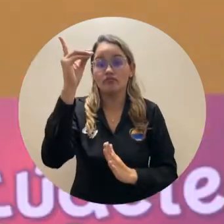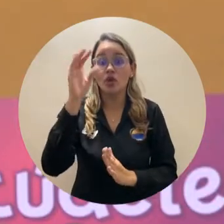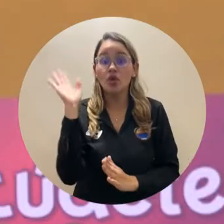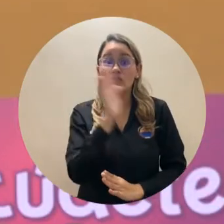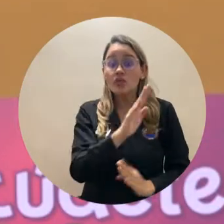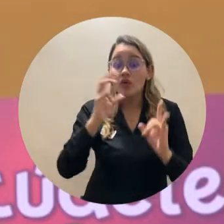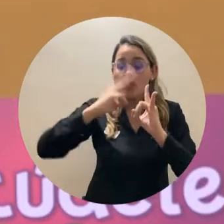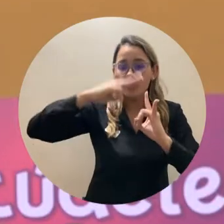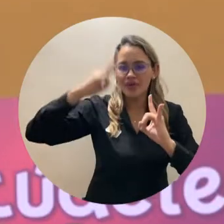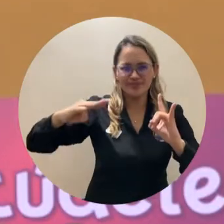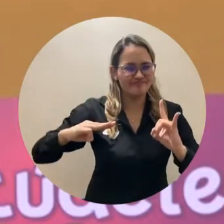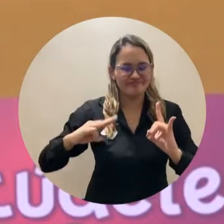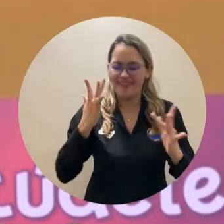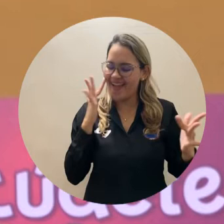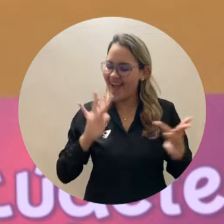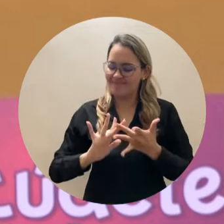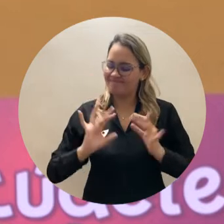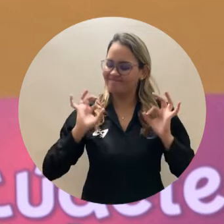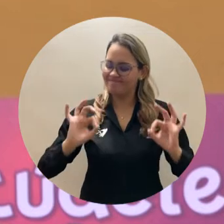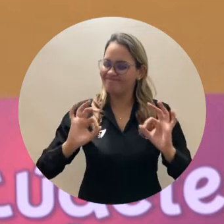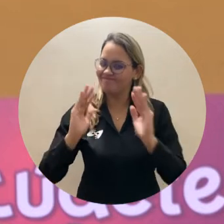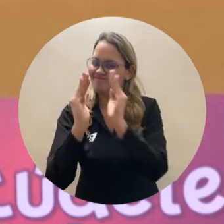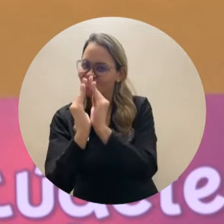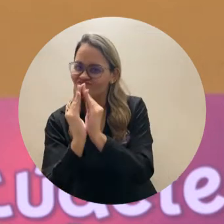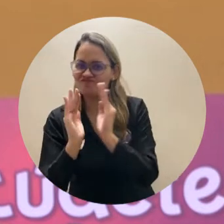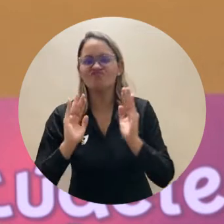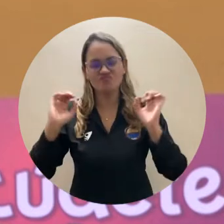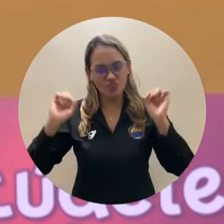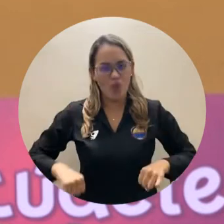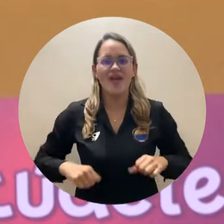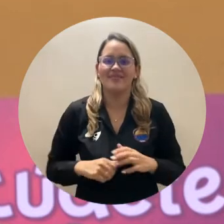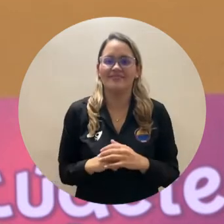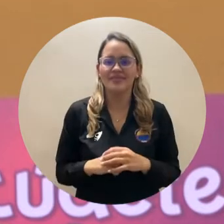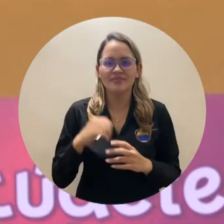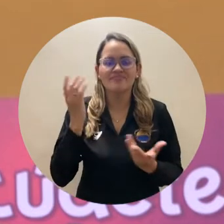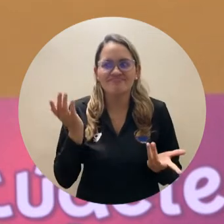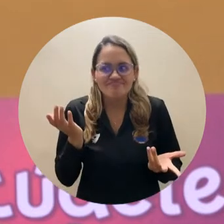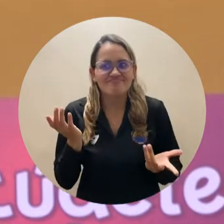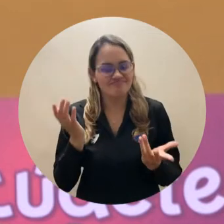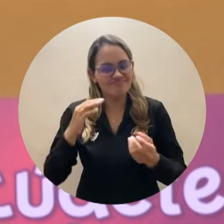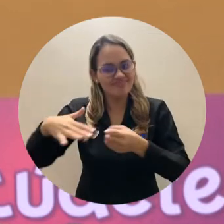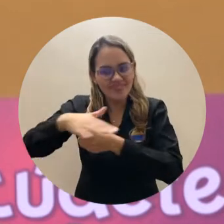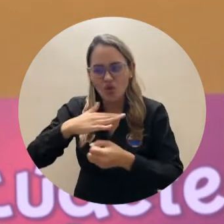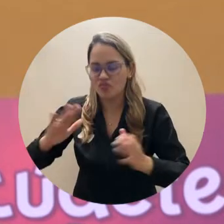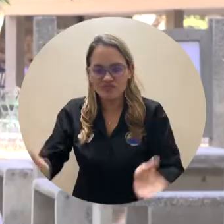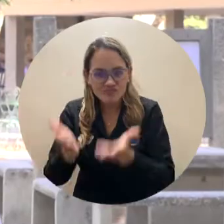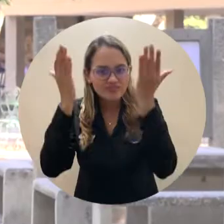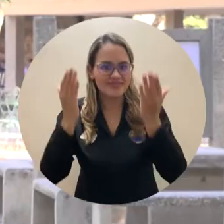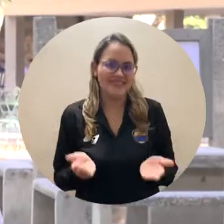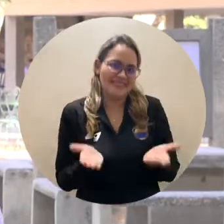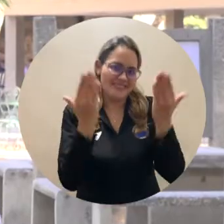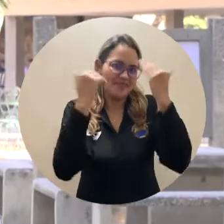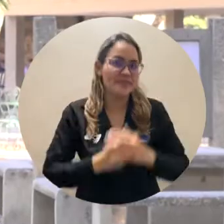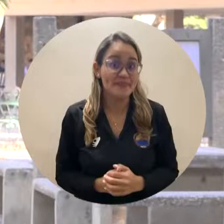La Universidad del Magdalena es uno de los aliados estratégicos del Instituto Colombiano de Bienestar Familiar en la implementación de SACUDETE en los territorios. Se